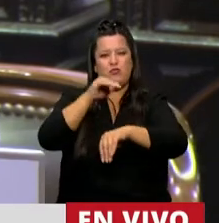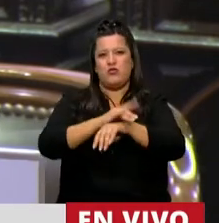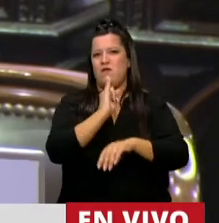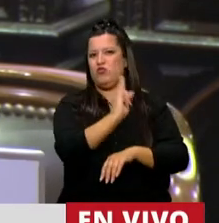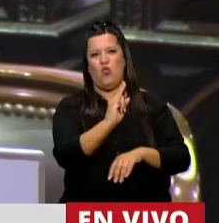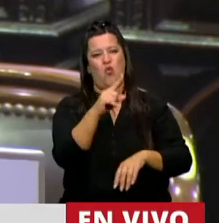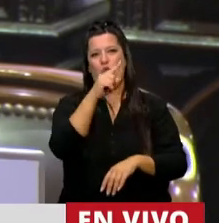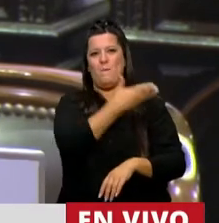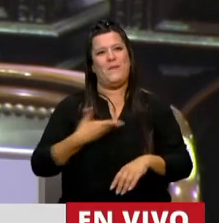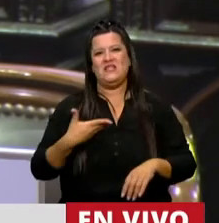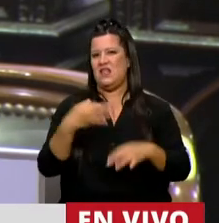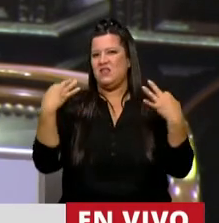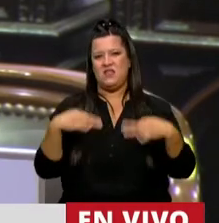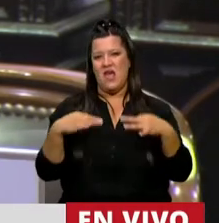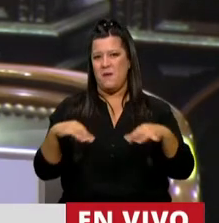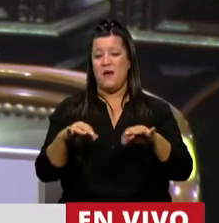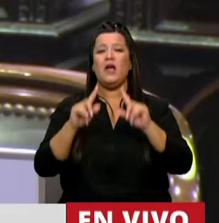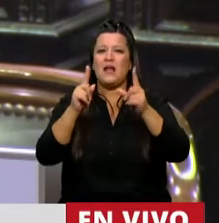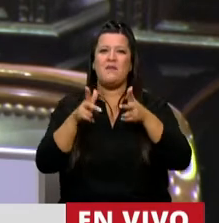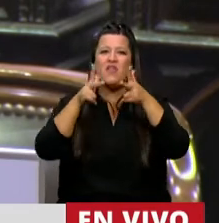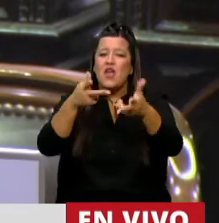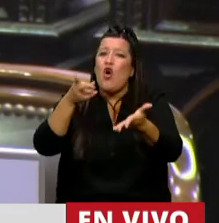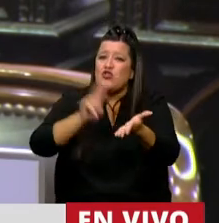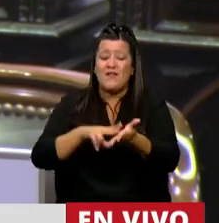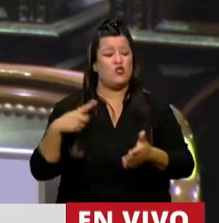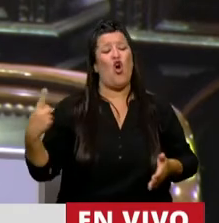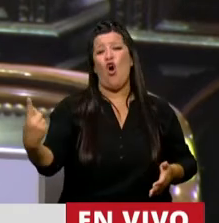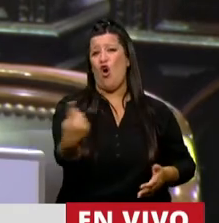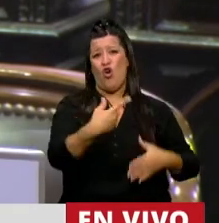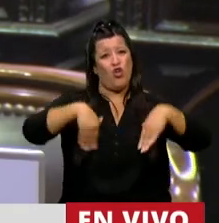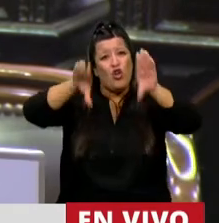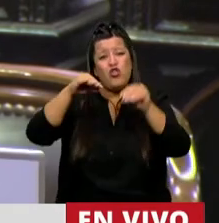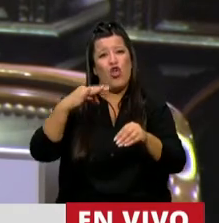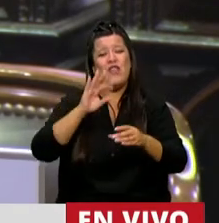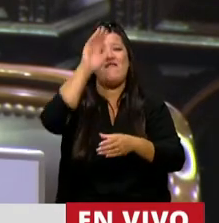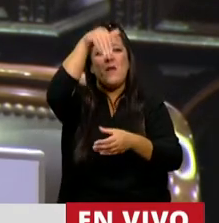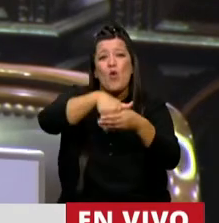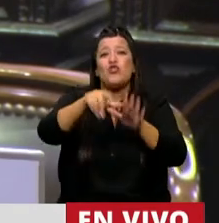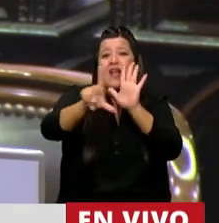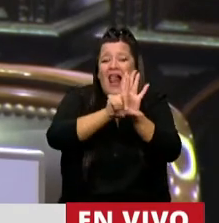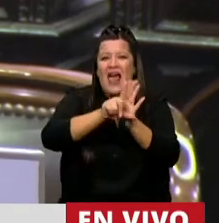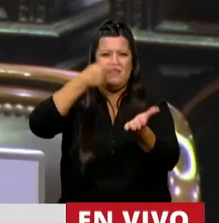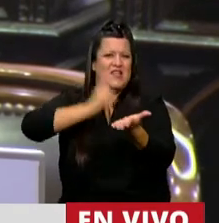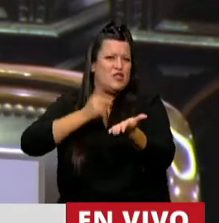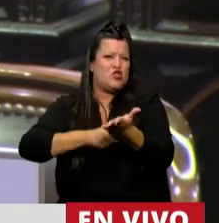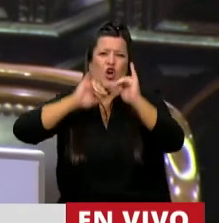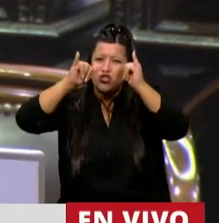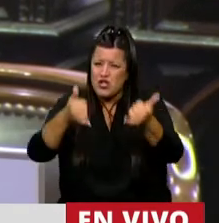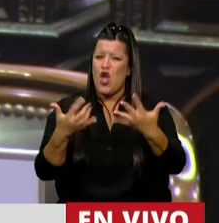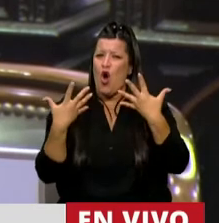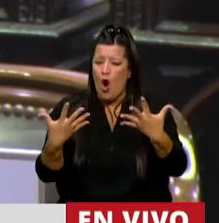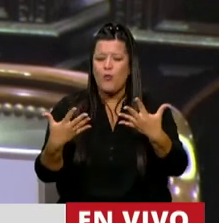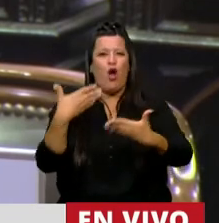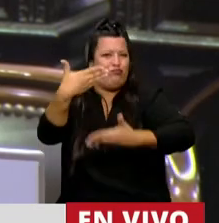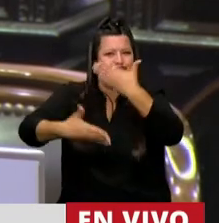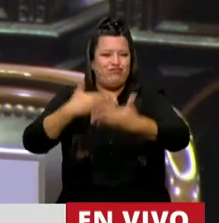y tiene que, insisto, tenemos todos que votar leyes, que tomar medidas y